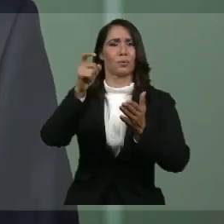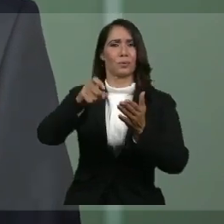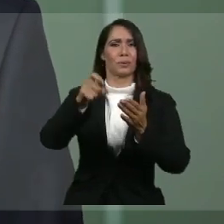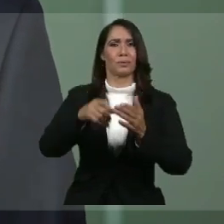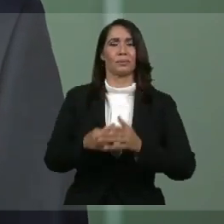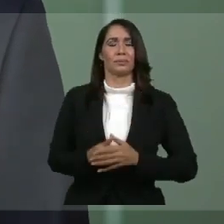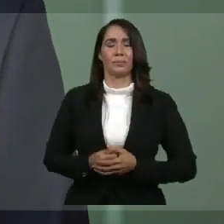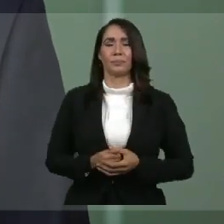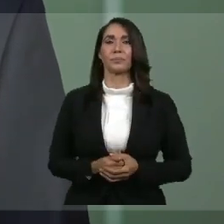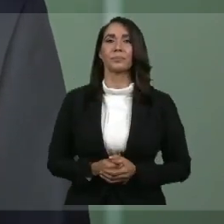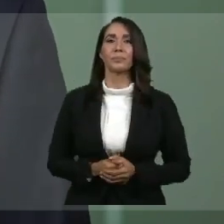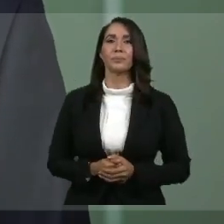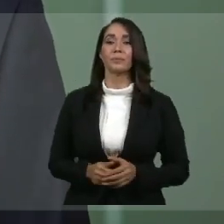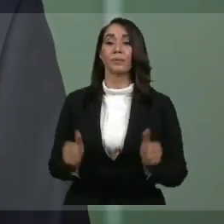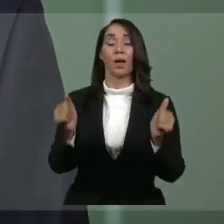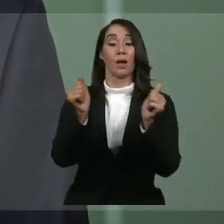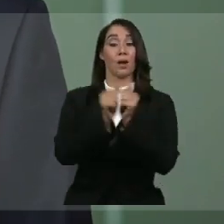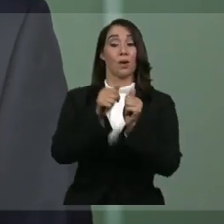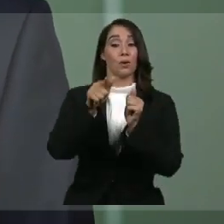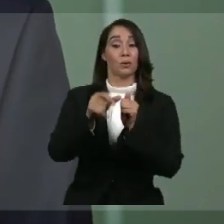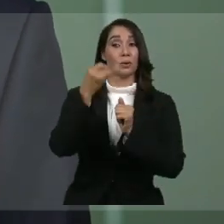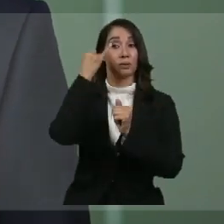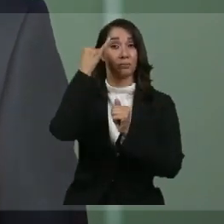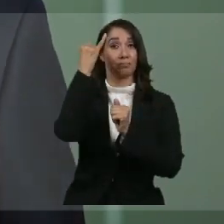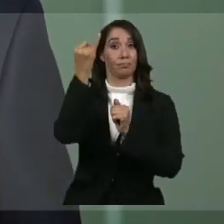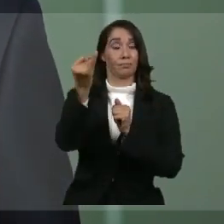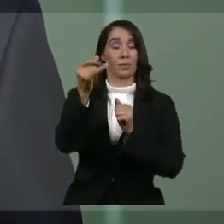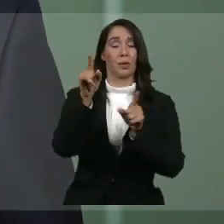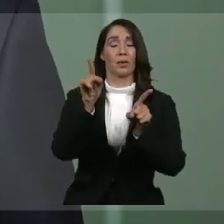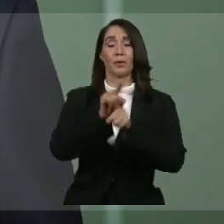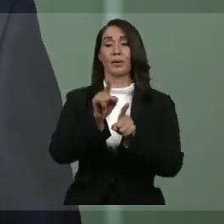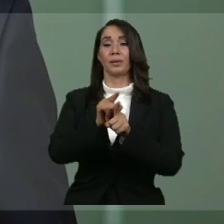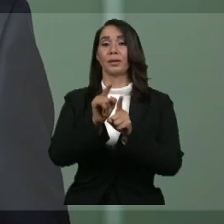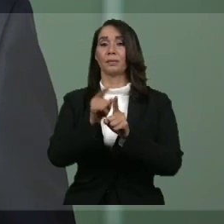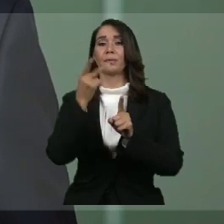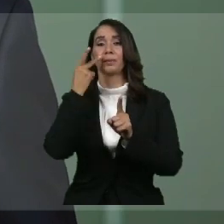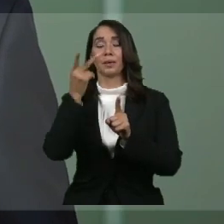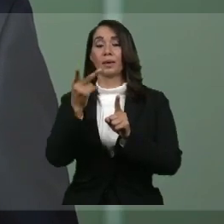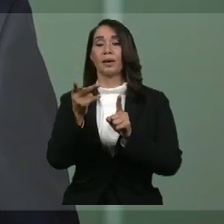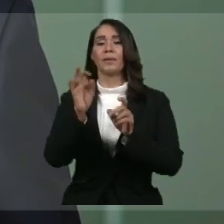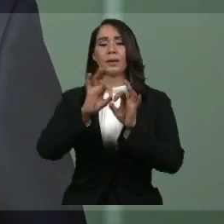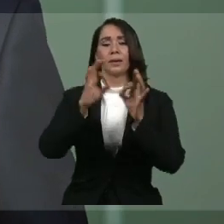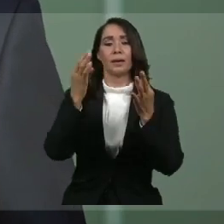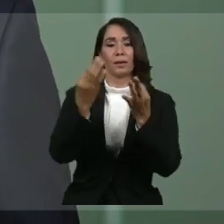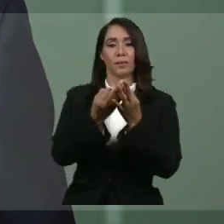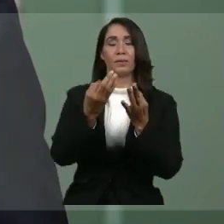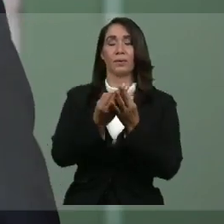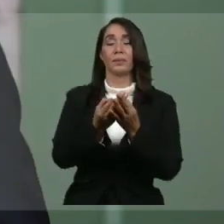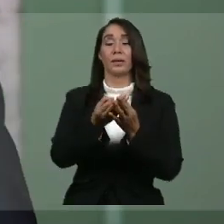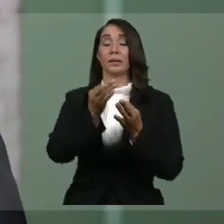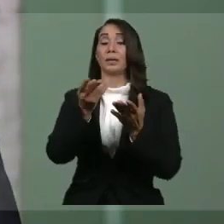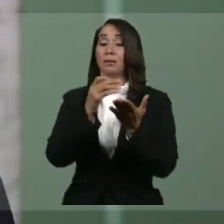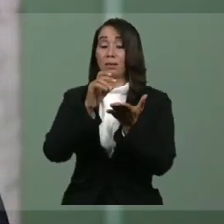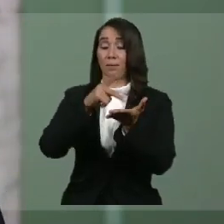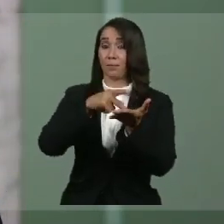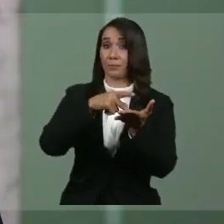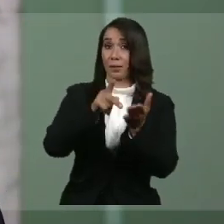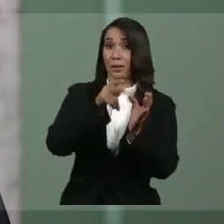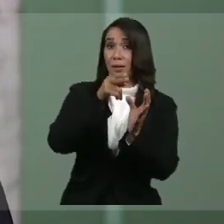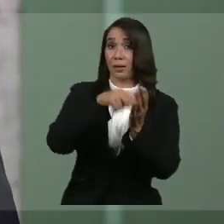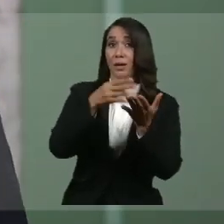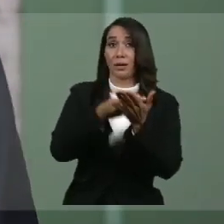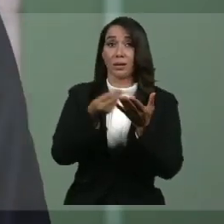amiga. Junto a esta iniciativa y también para garantizar los ingresos de las familias más vulnerables del país,